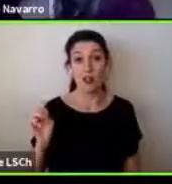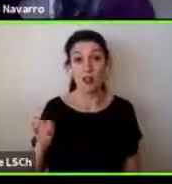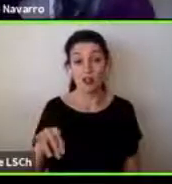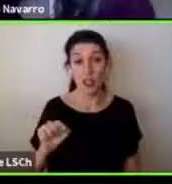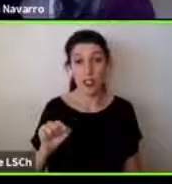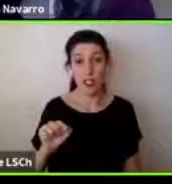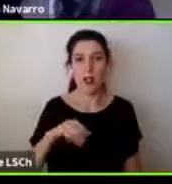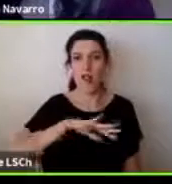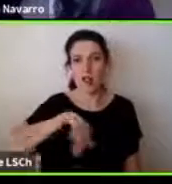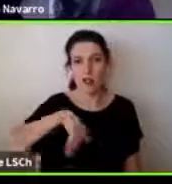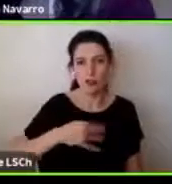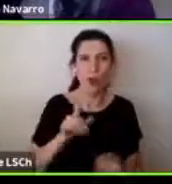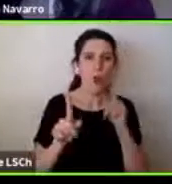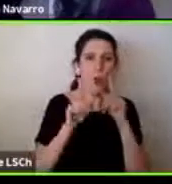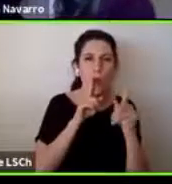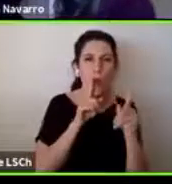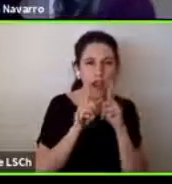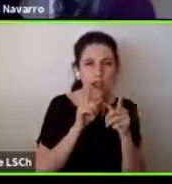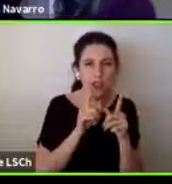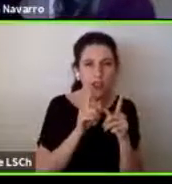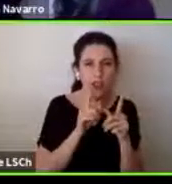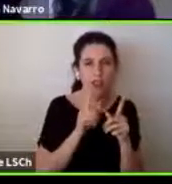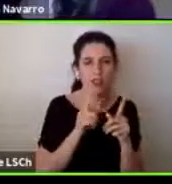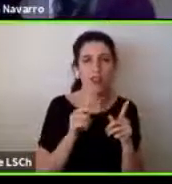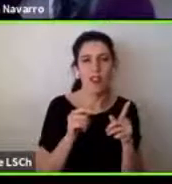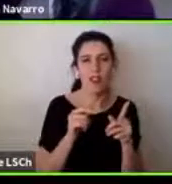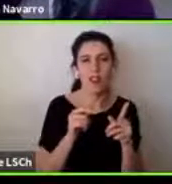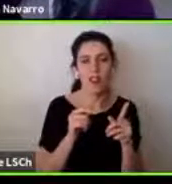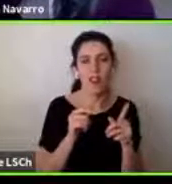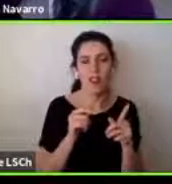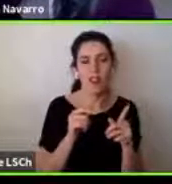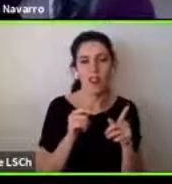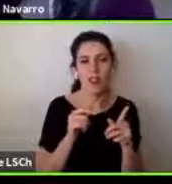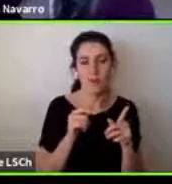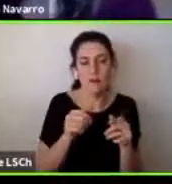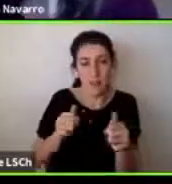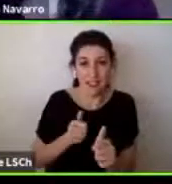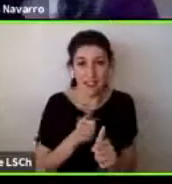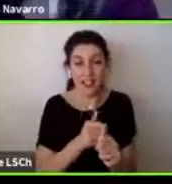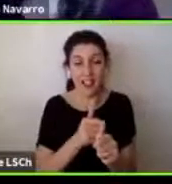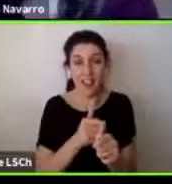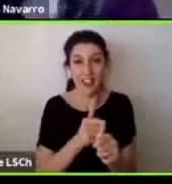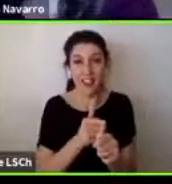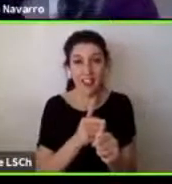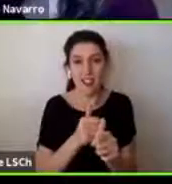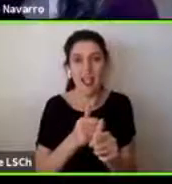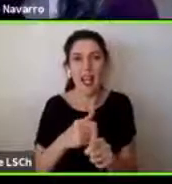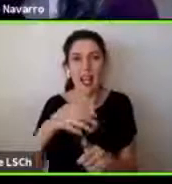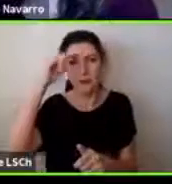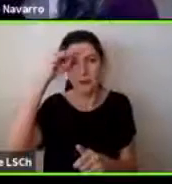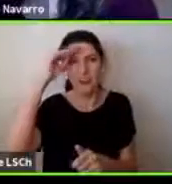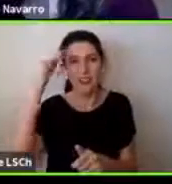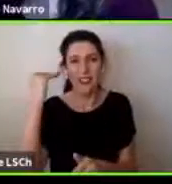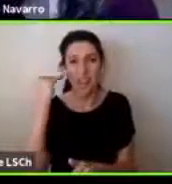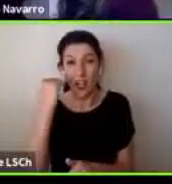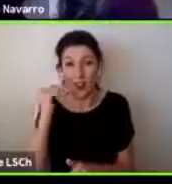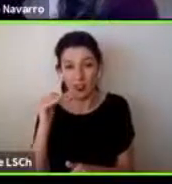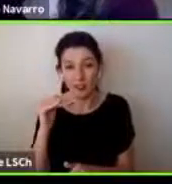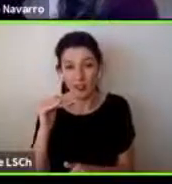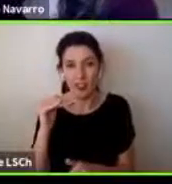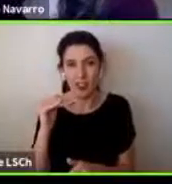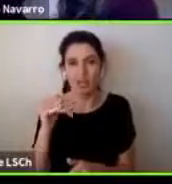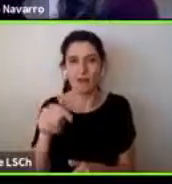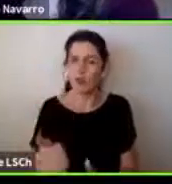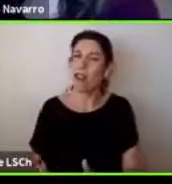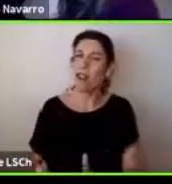cuentos para poder aproximarnos a la vivencia de los niños con estas condiciones también fue un excelente desafío y queríamos también